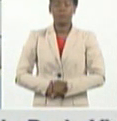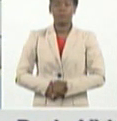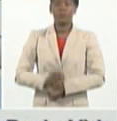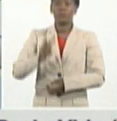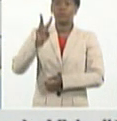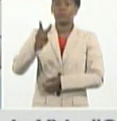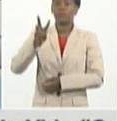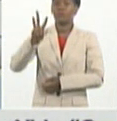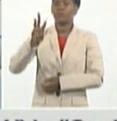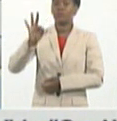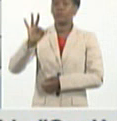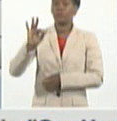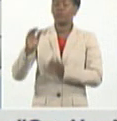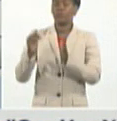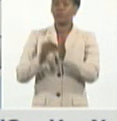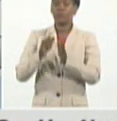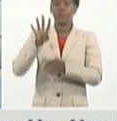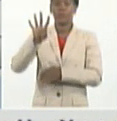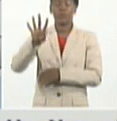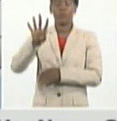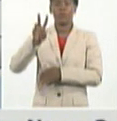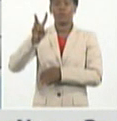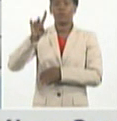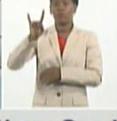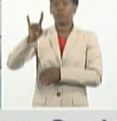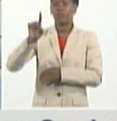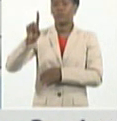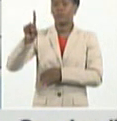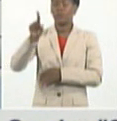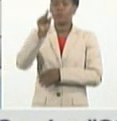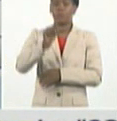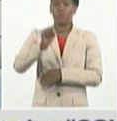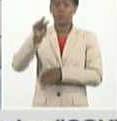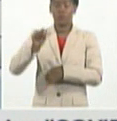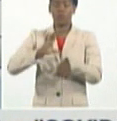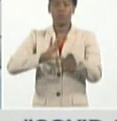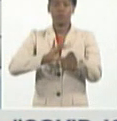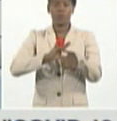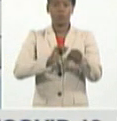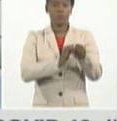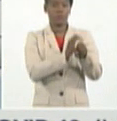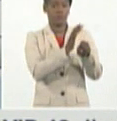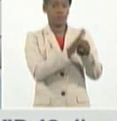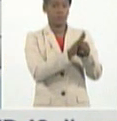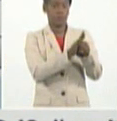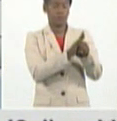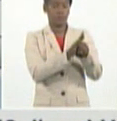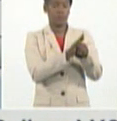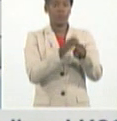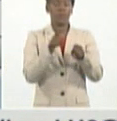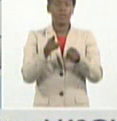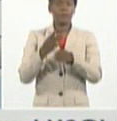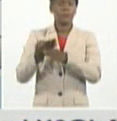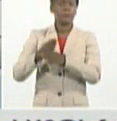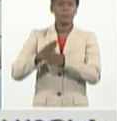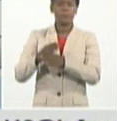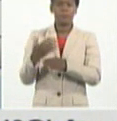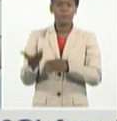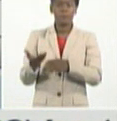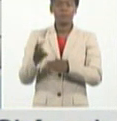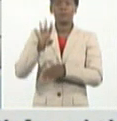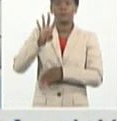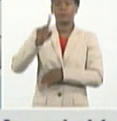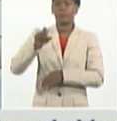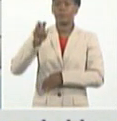.491 personas con COVID-19. Eso hace que el 4.3